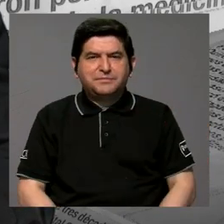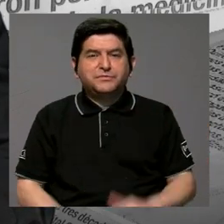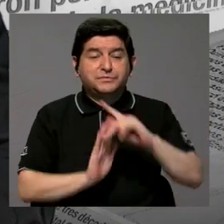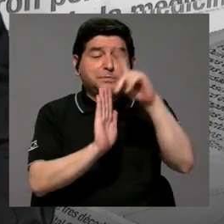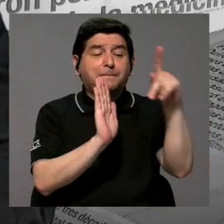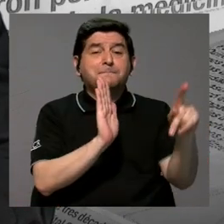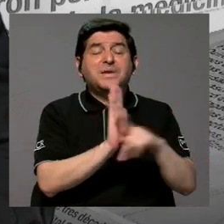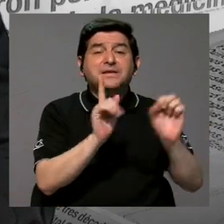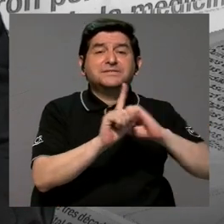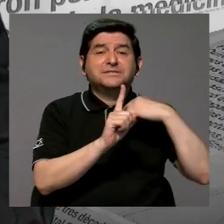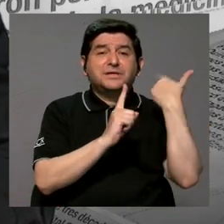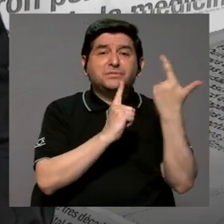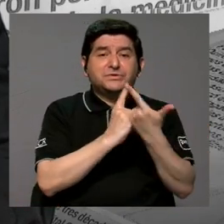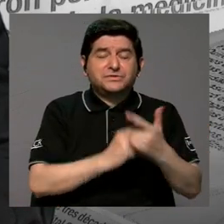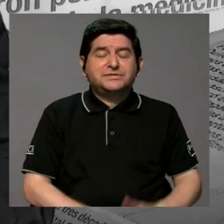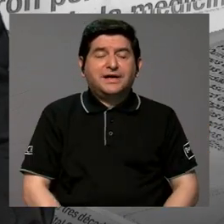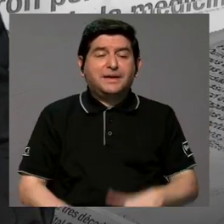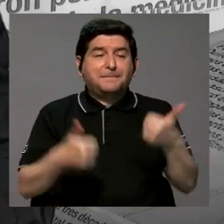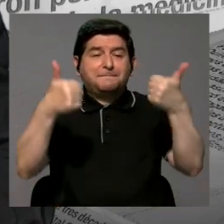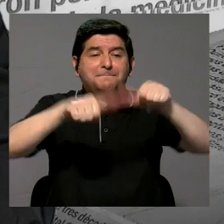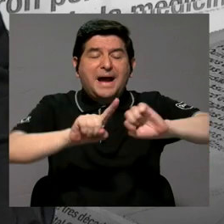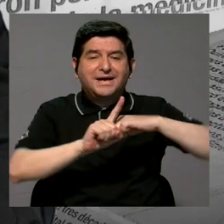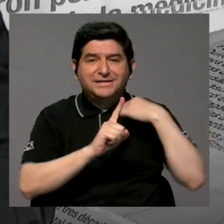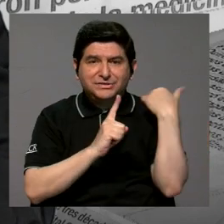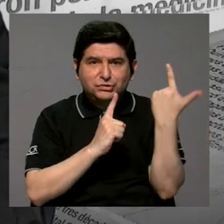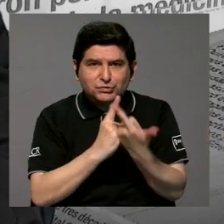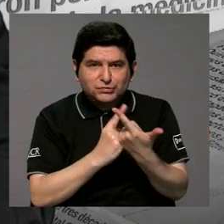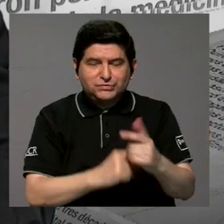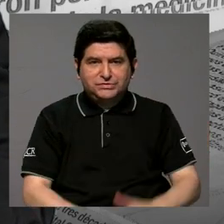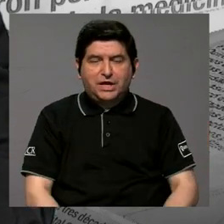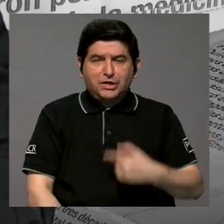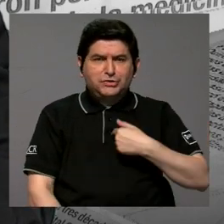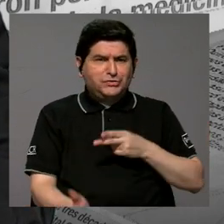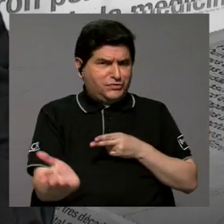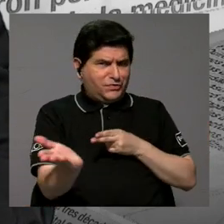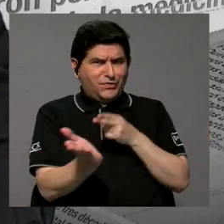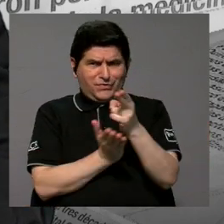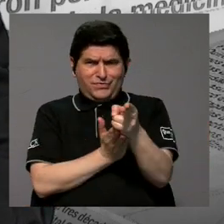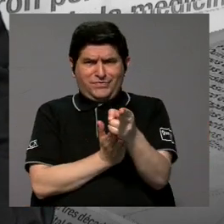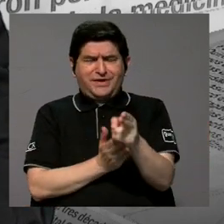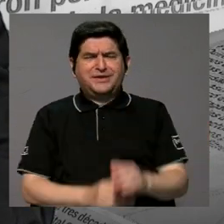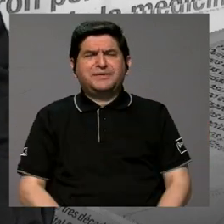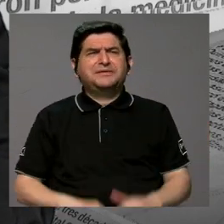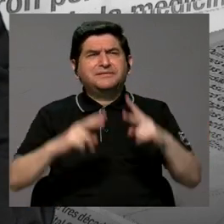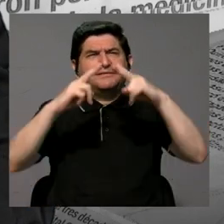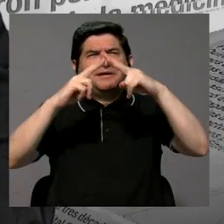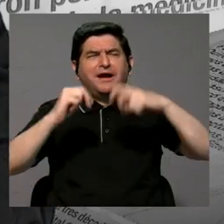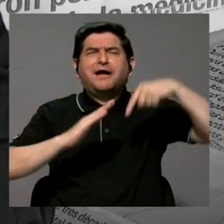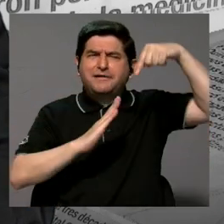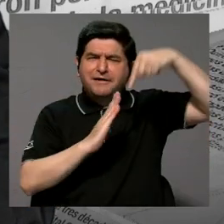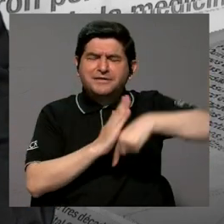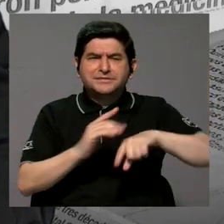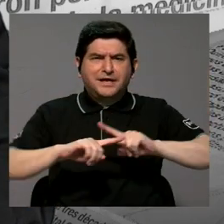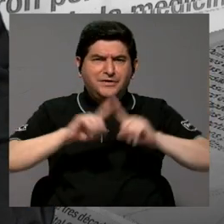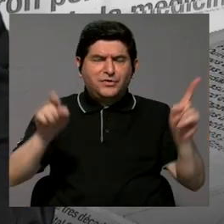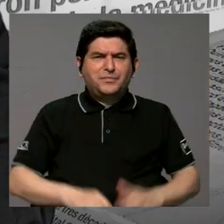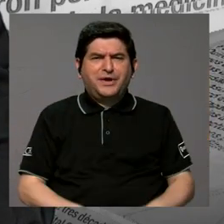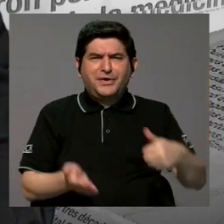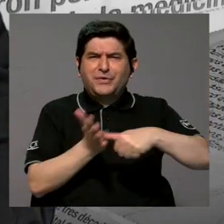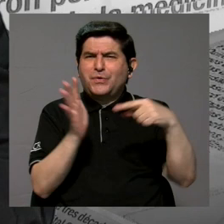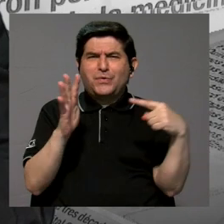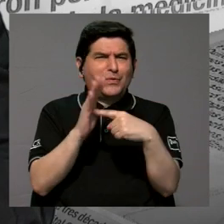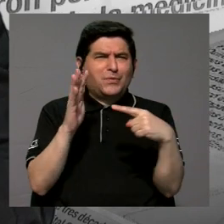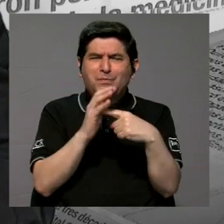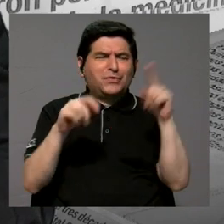esos principios sociales, ese pacto social, yo sinceramente, tal vez habrá que analizarlo más a fondo, pero yo creo que al revés de un